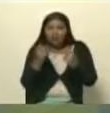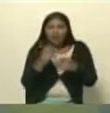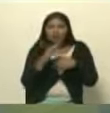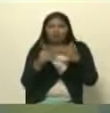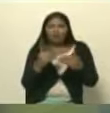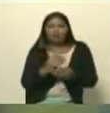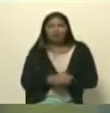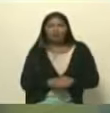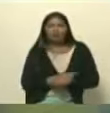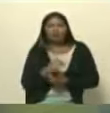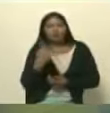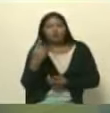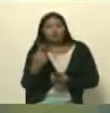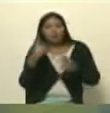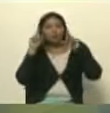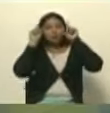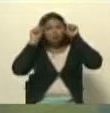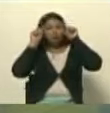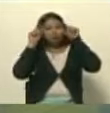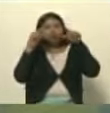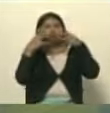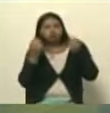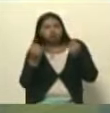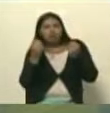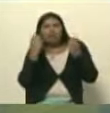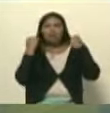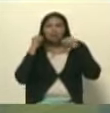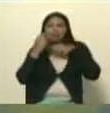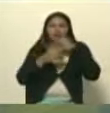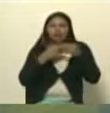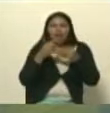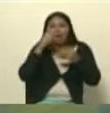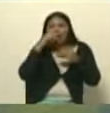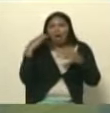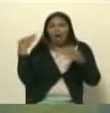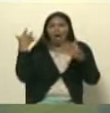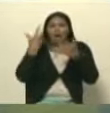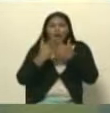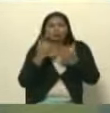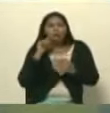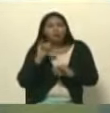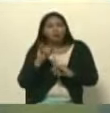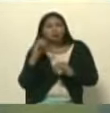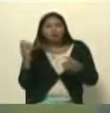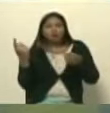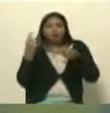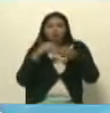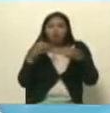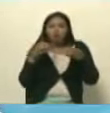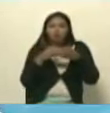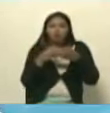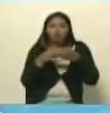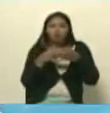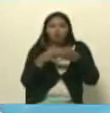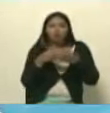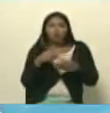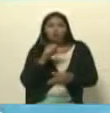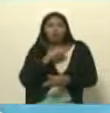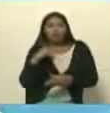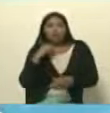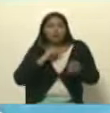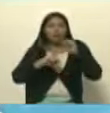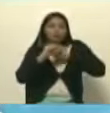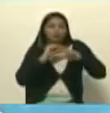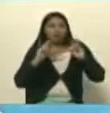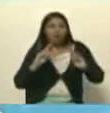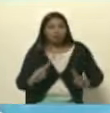solamente por lo académico sino también por el ejercicio que se realiza desde hace muchos años el caso de usted que forma parte de una red de intelectuales en defensa de